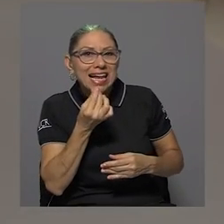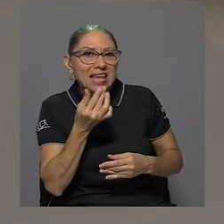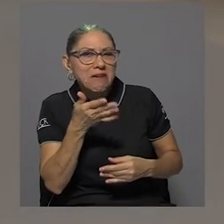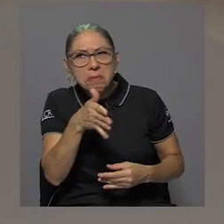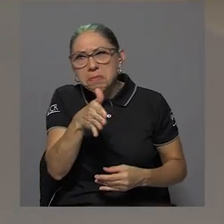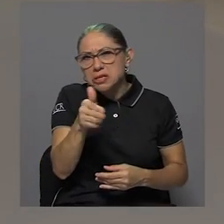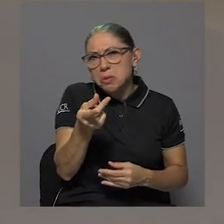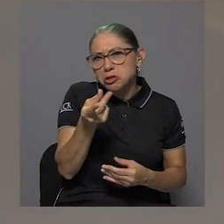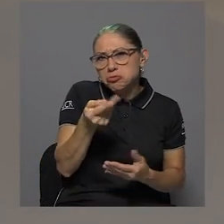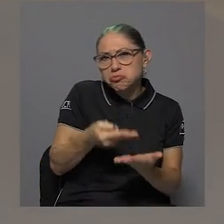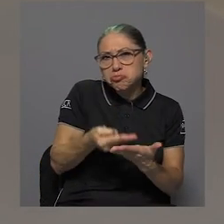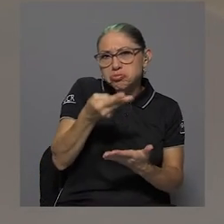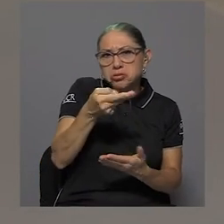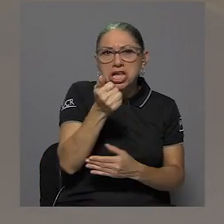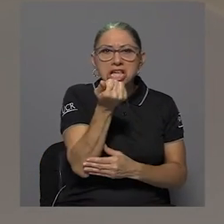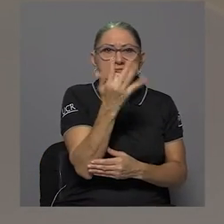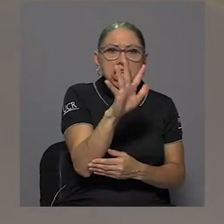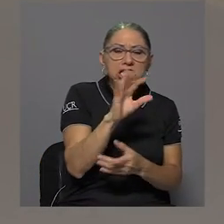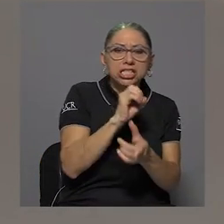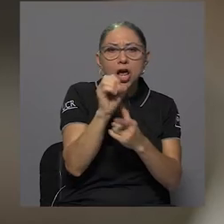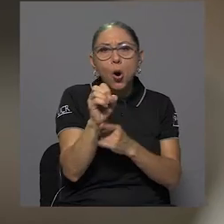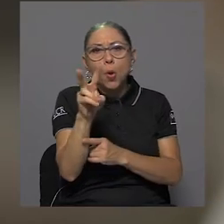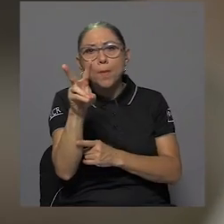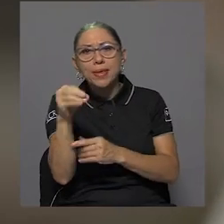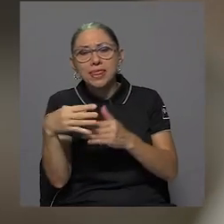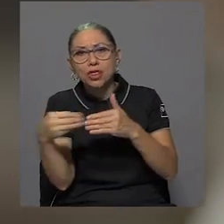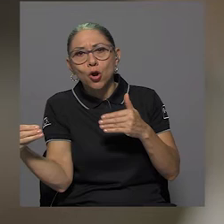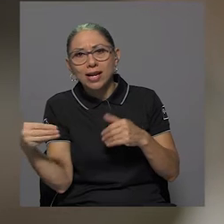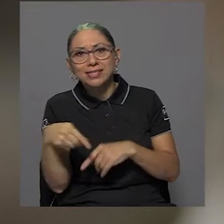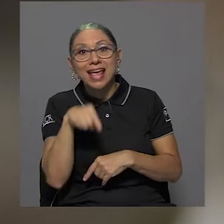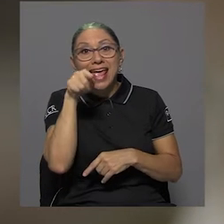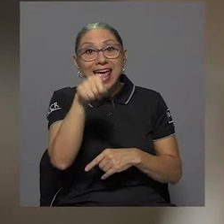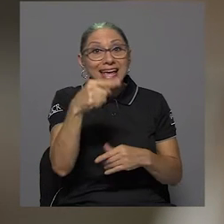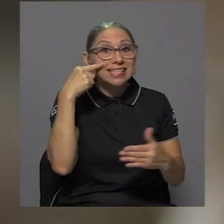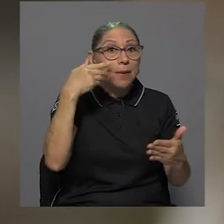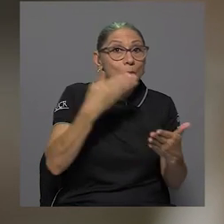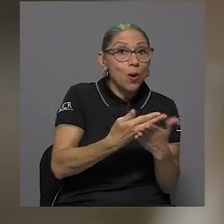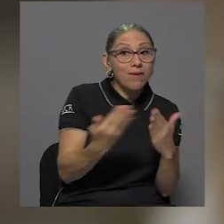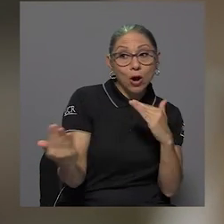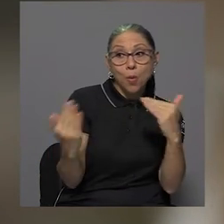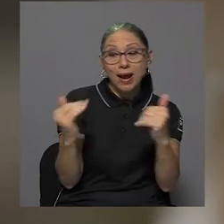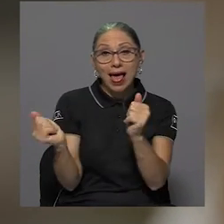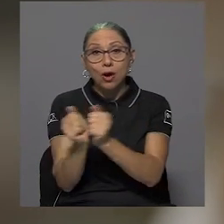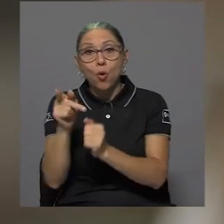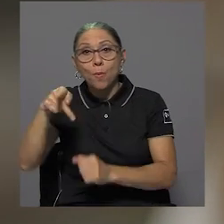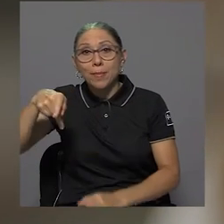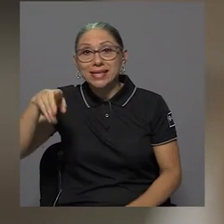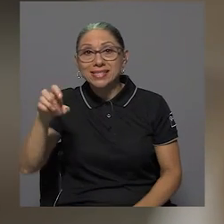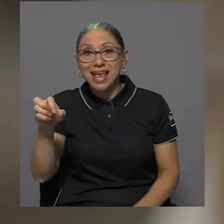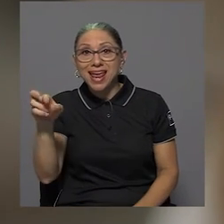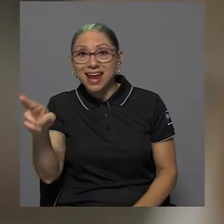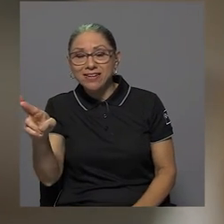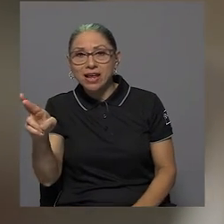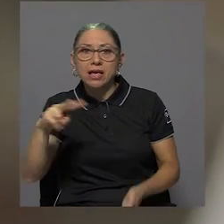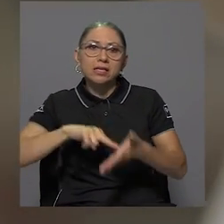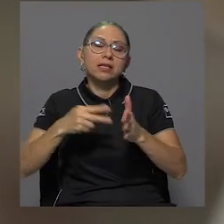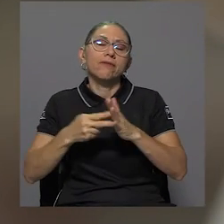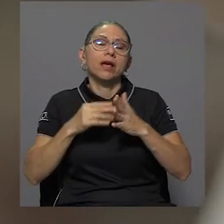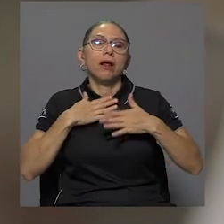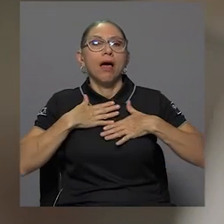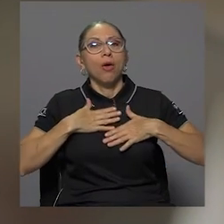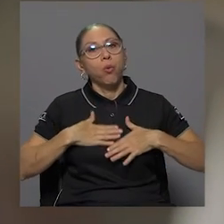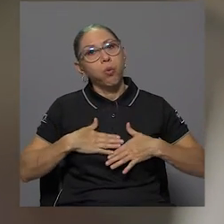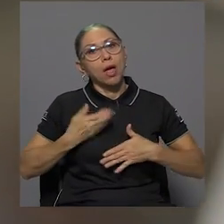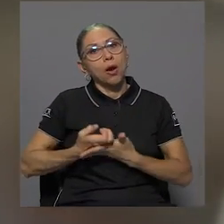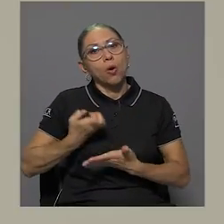personas entre 15 y 20 dólares. Esta prueba, comparada con la PCR, representaría un alivio económico